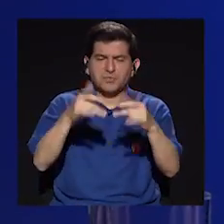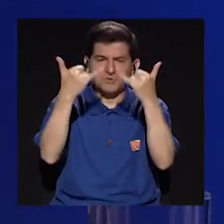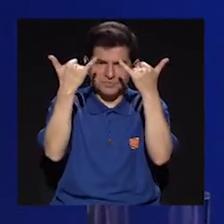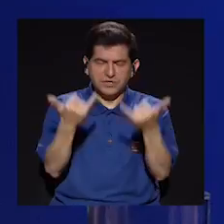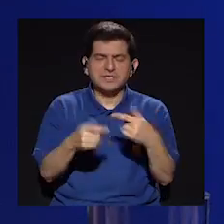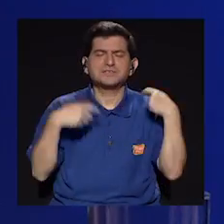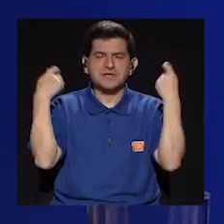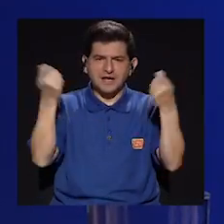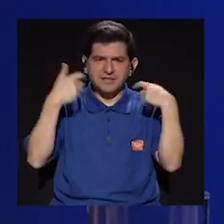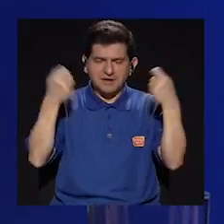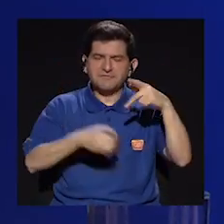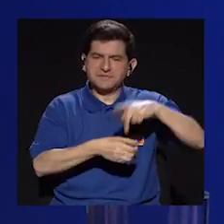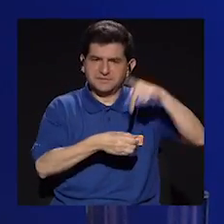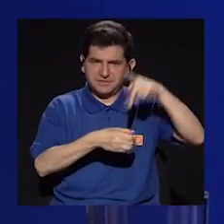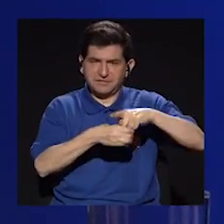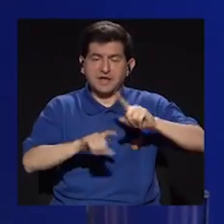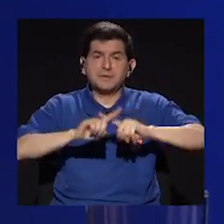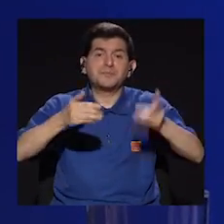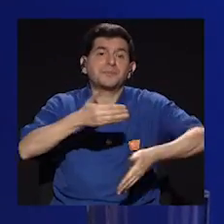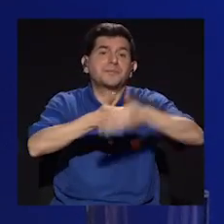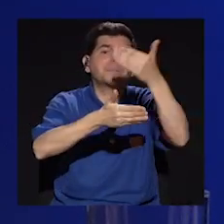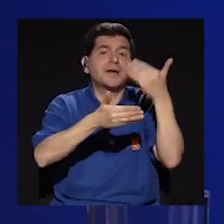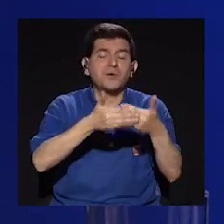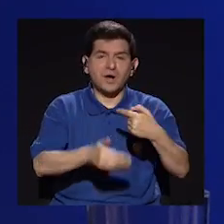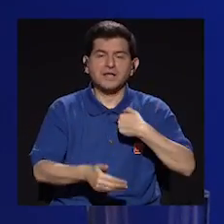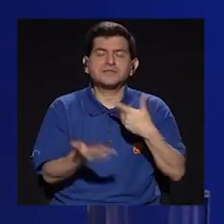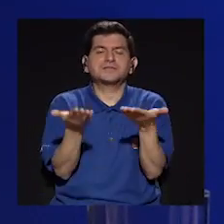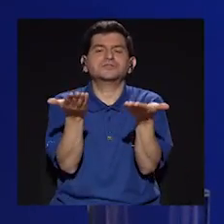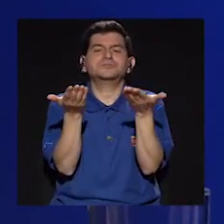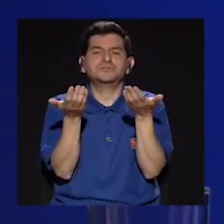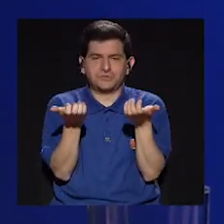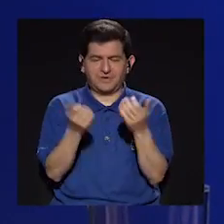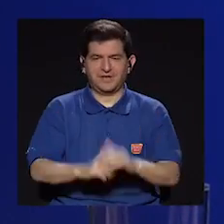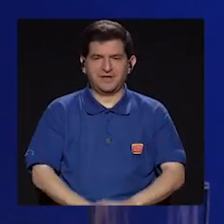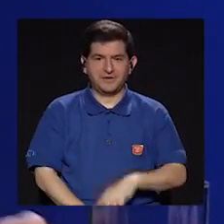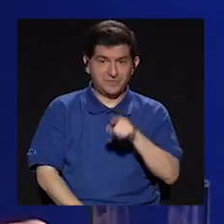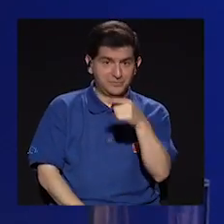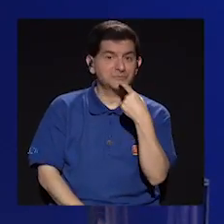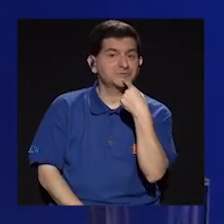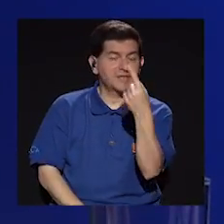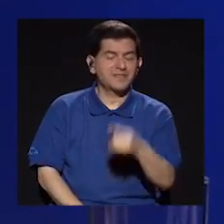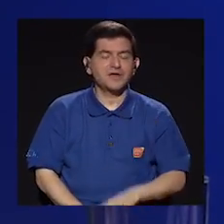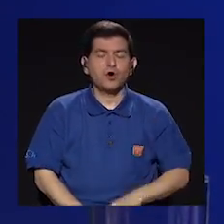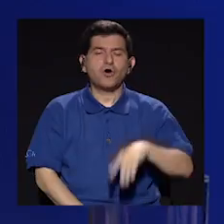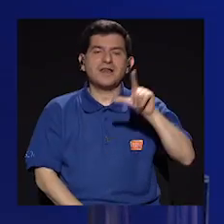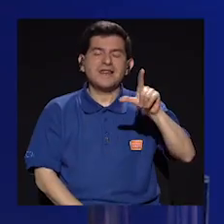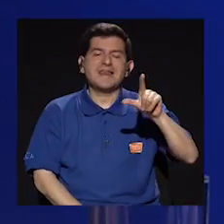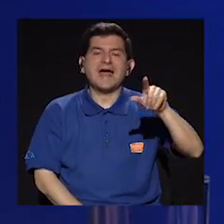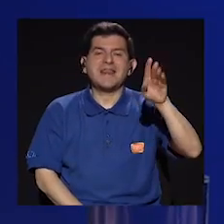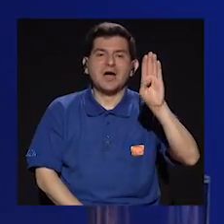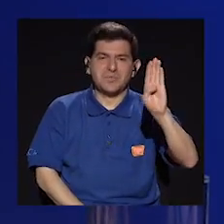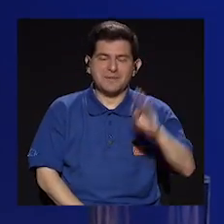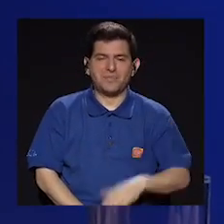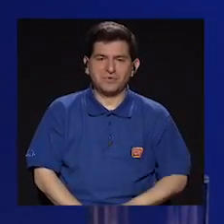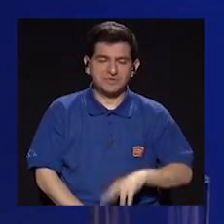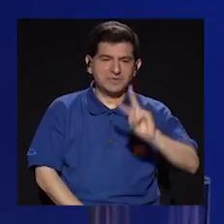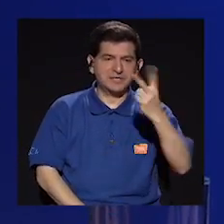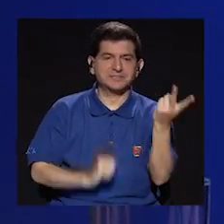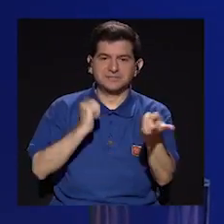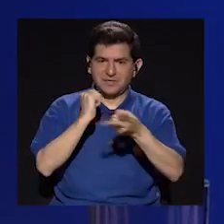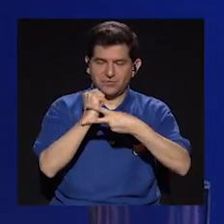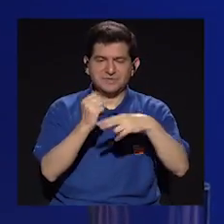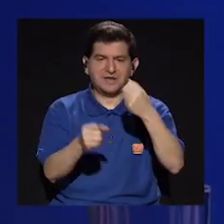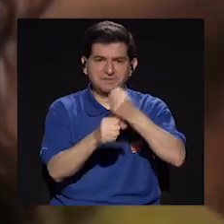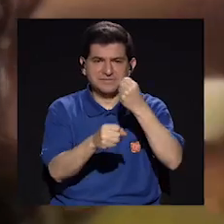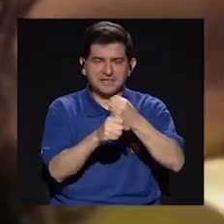oportunidad que ha tenido de estar en festivales. Pero antes, yo también sí quisiera, ya que mencionaste a Liliana Viamonte, que es la